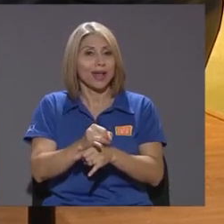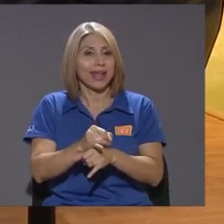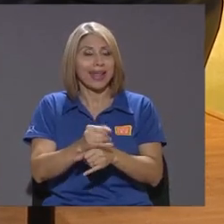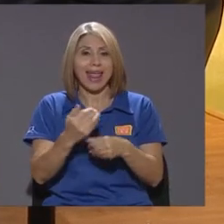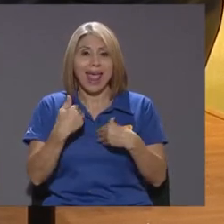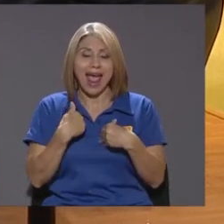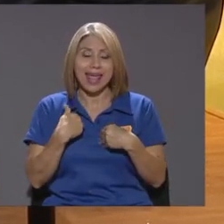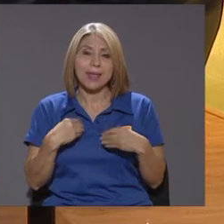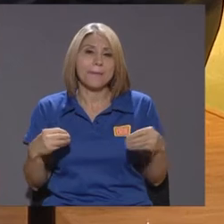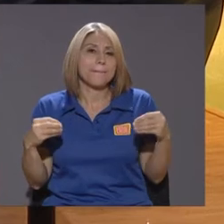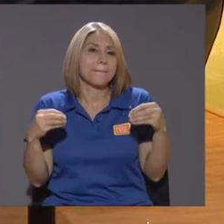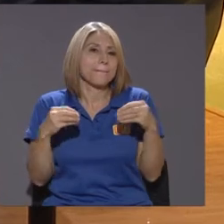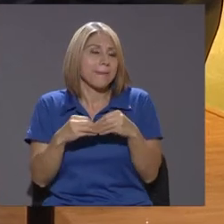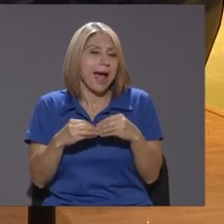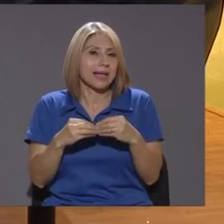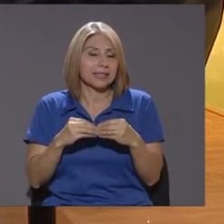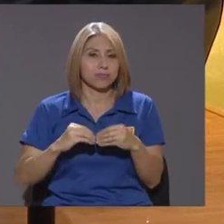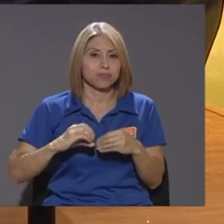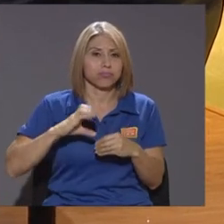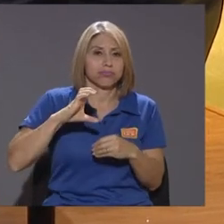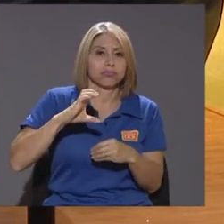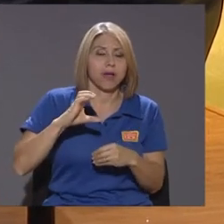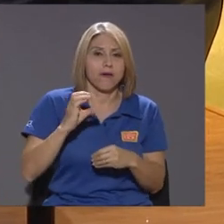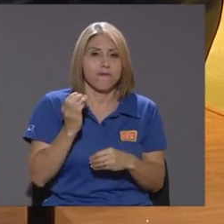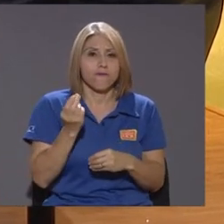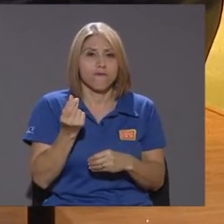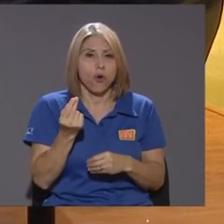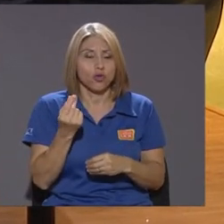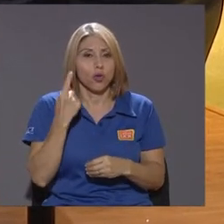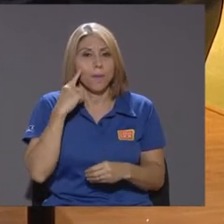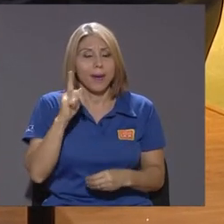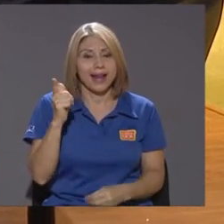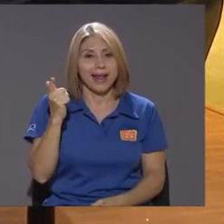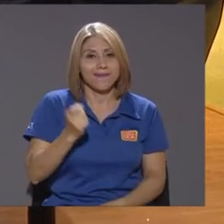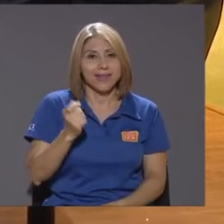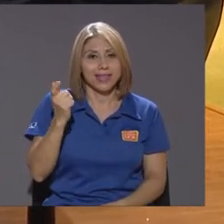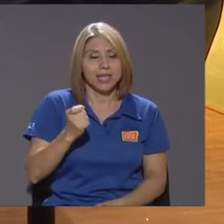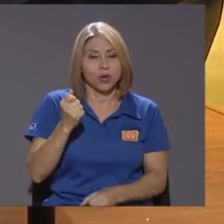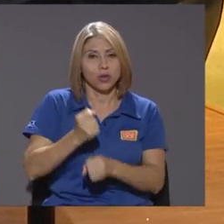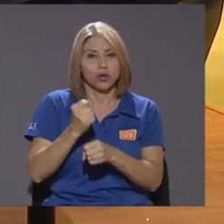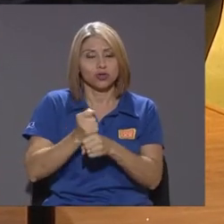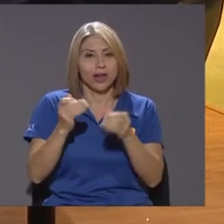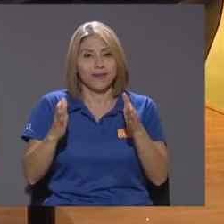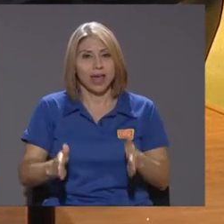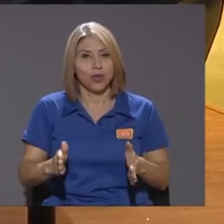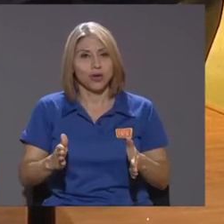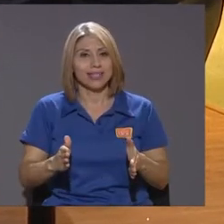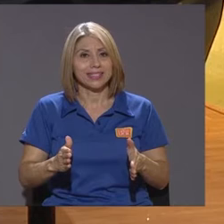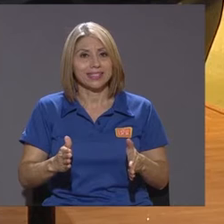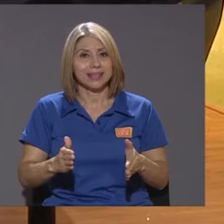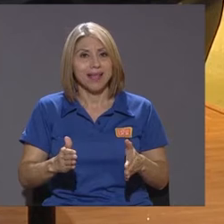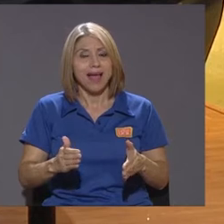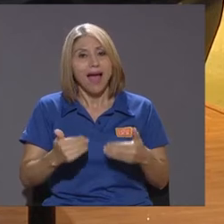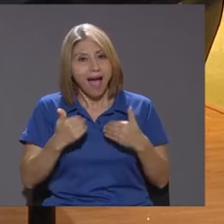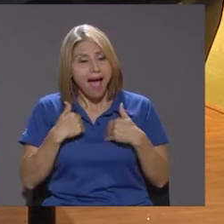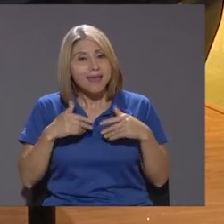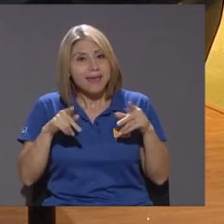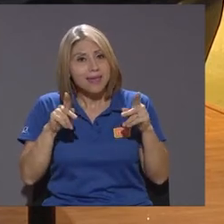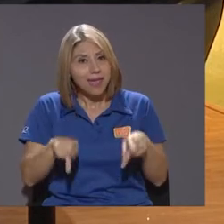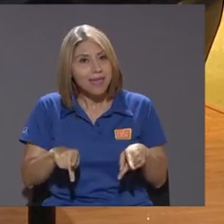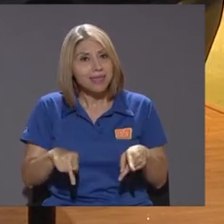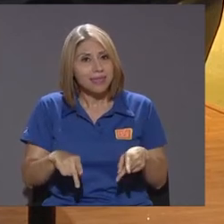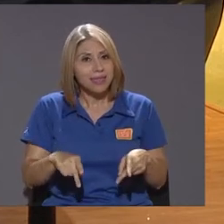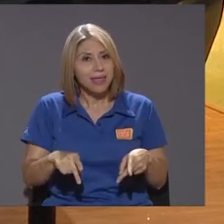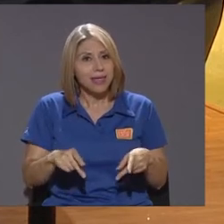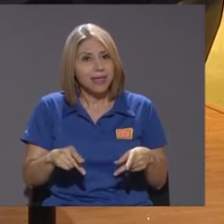fondo de retiro de los trabajadores hay gente ha